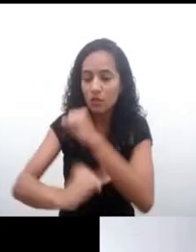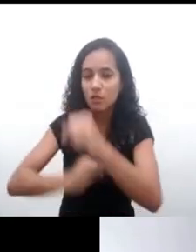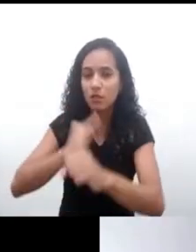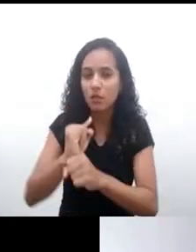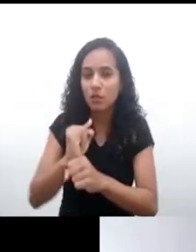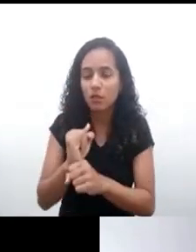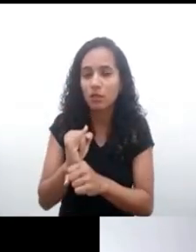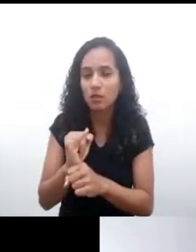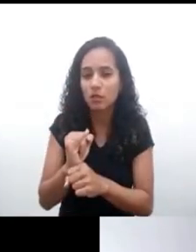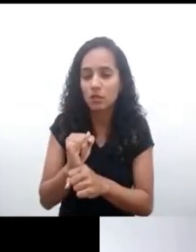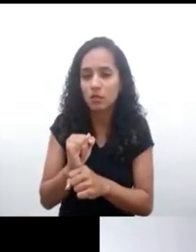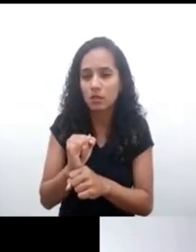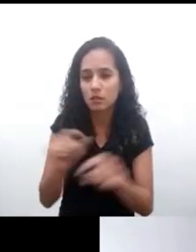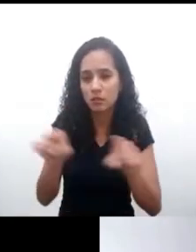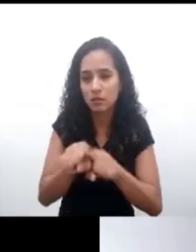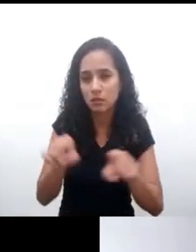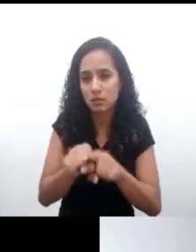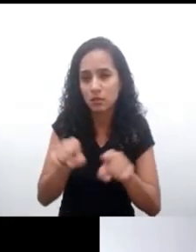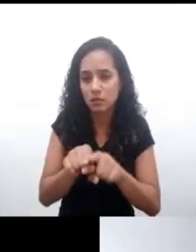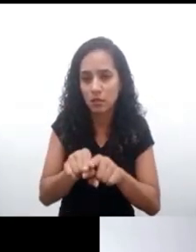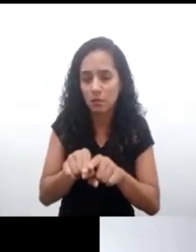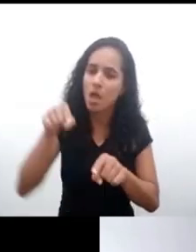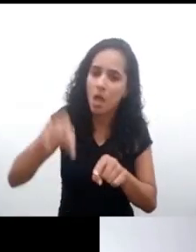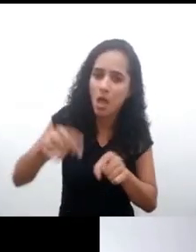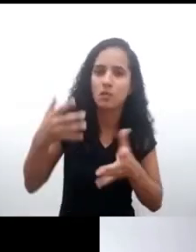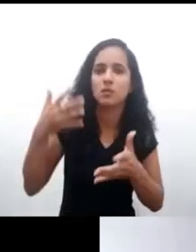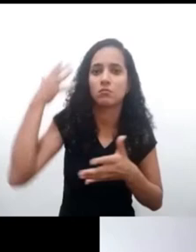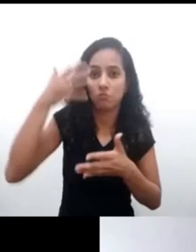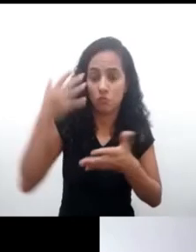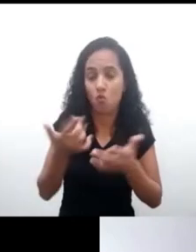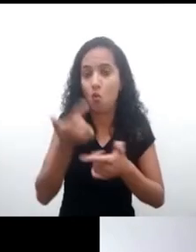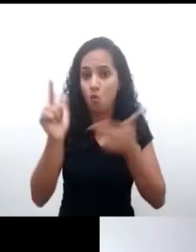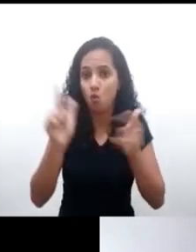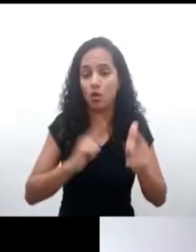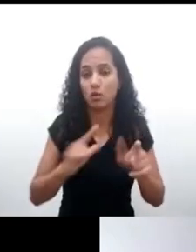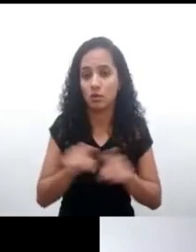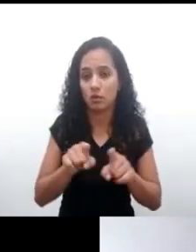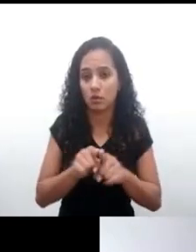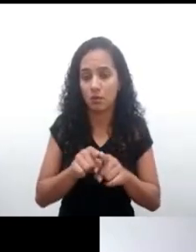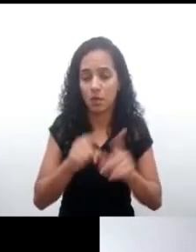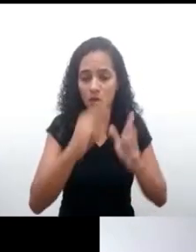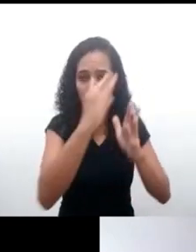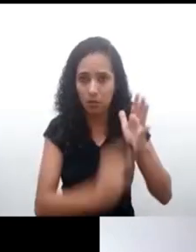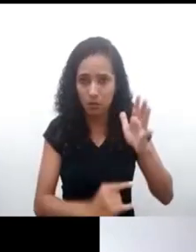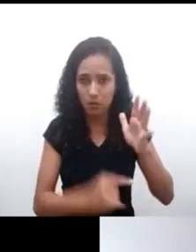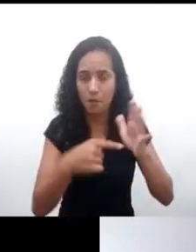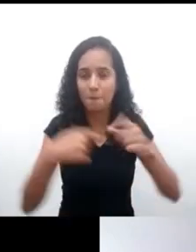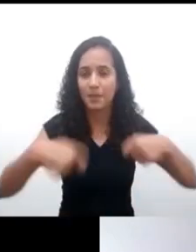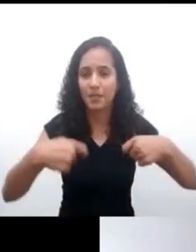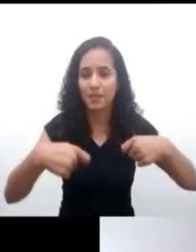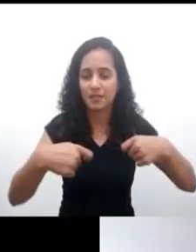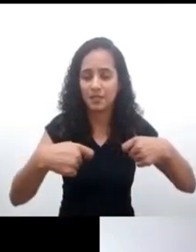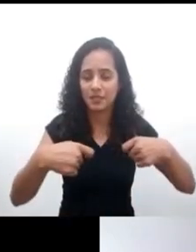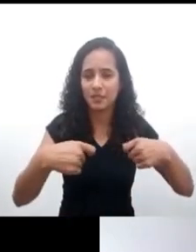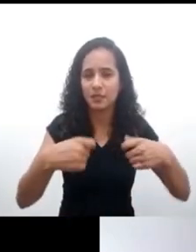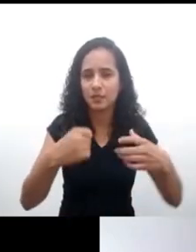que los estados deben exigir un enfoque integral utilizando seguridad por diseño, privacidad por diseño y anonimato. En este último